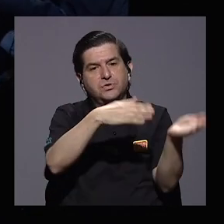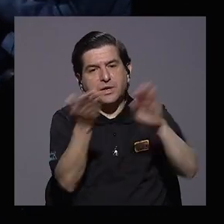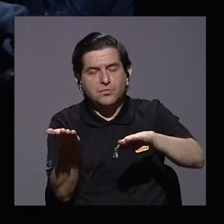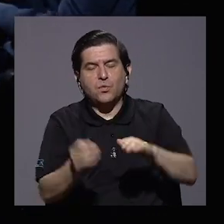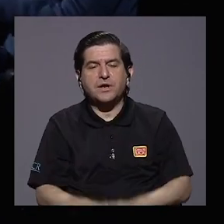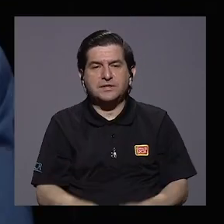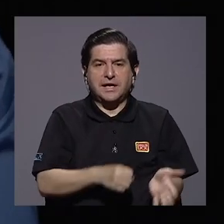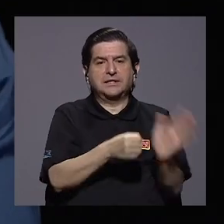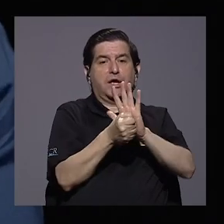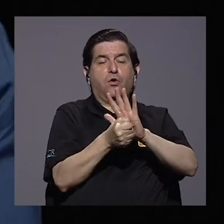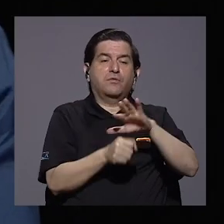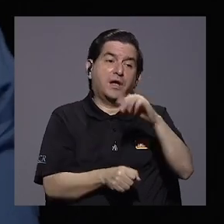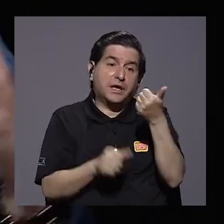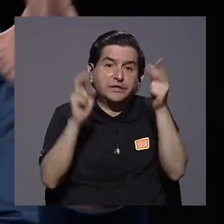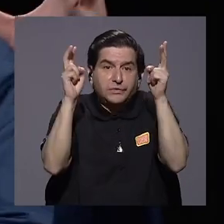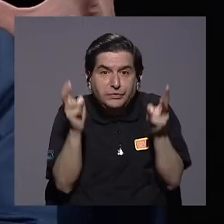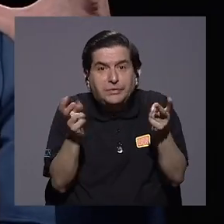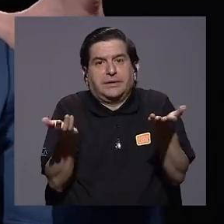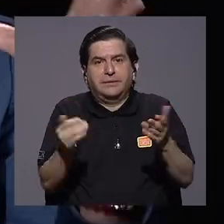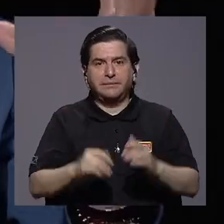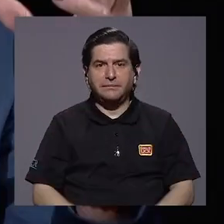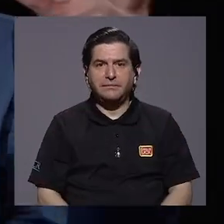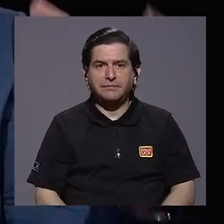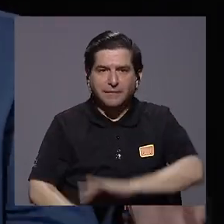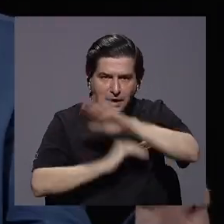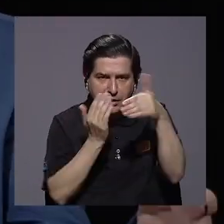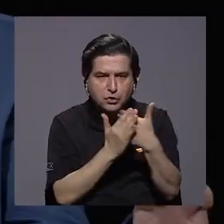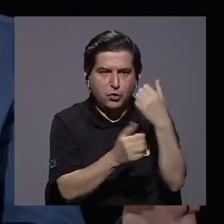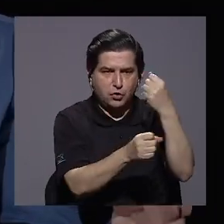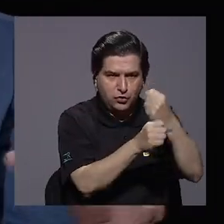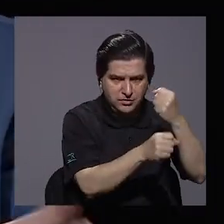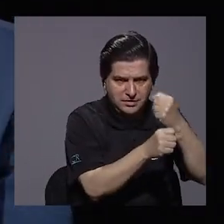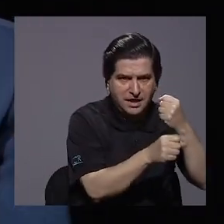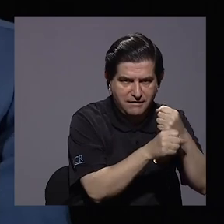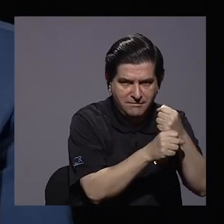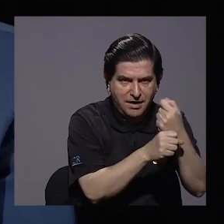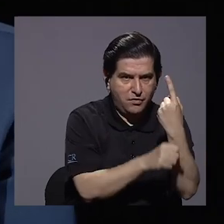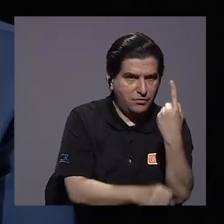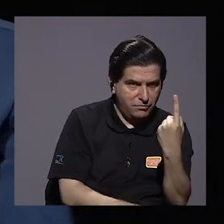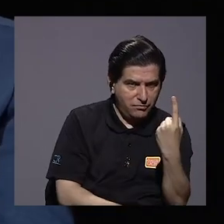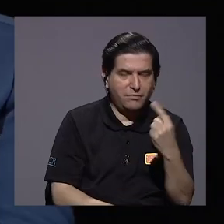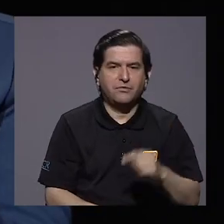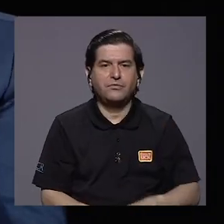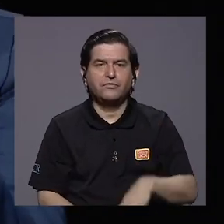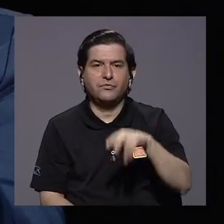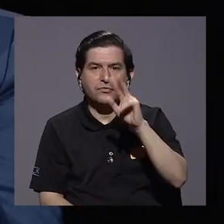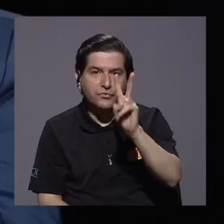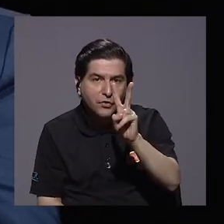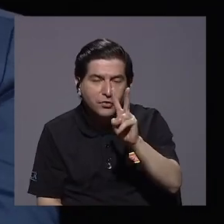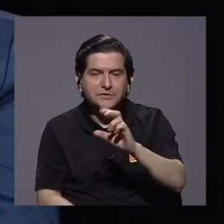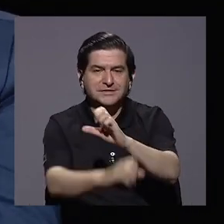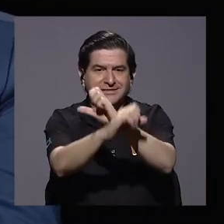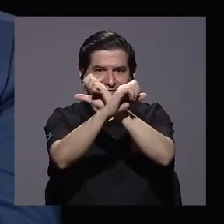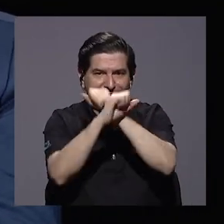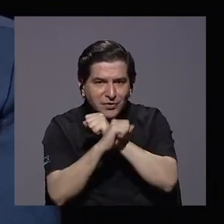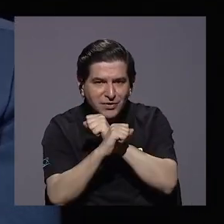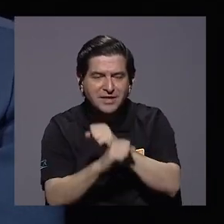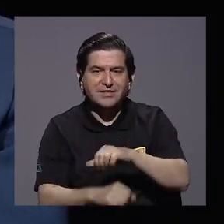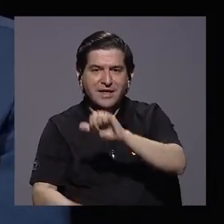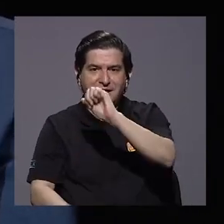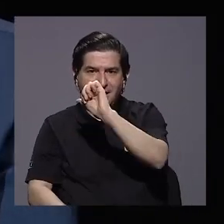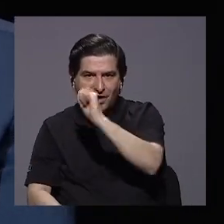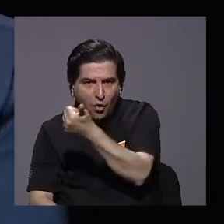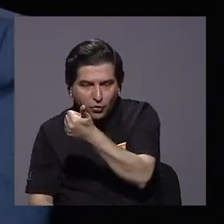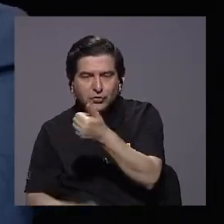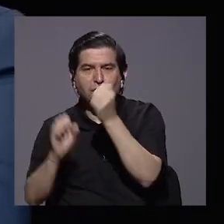por COVID. Ese es el otro tema. Entonces, todo lo que es empleo, el otro tema es la seguridad y el